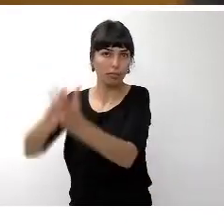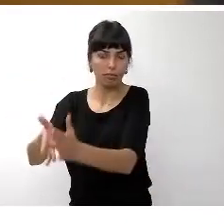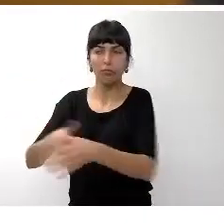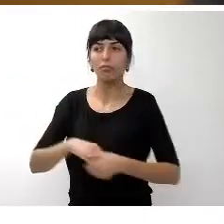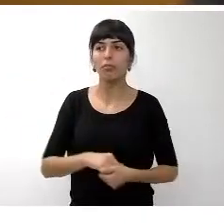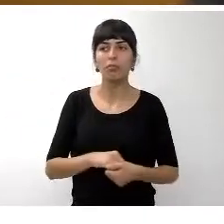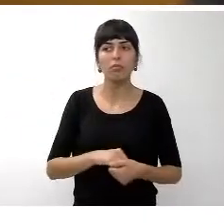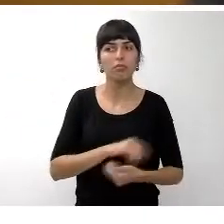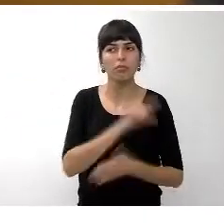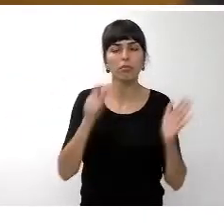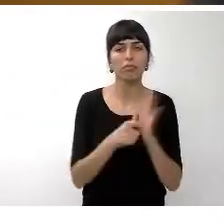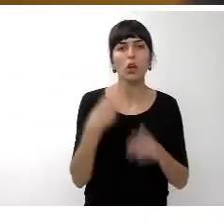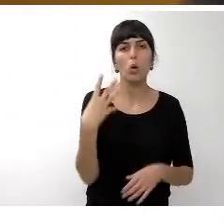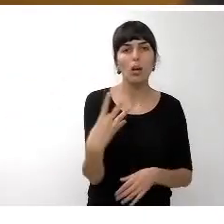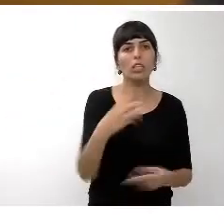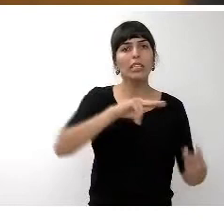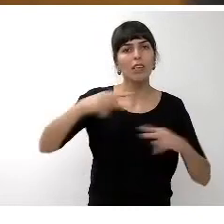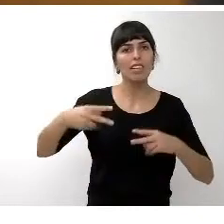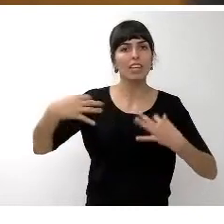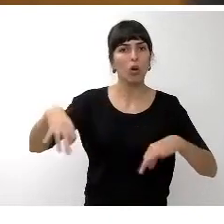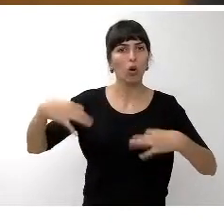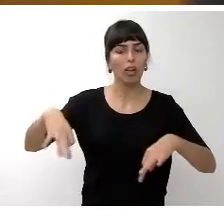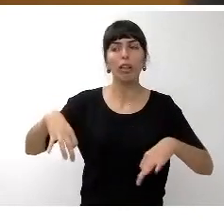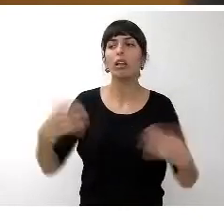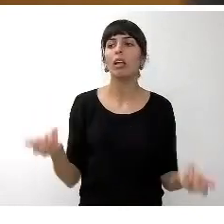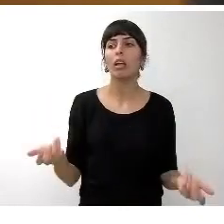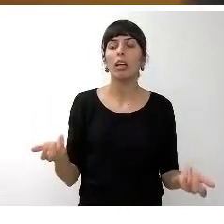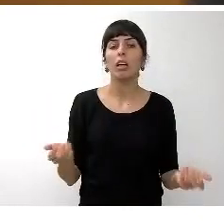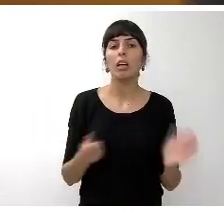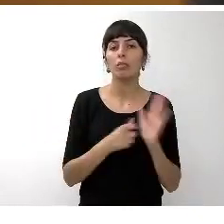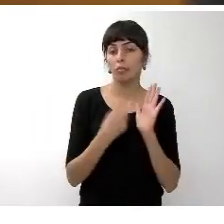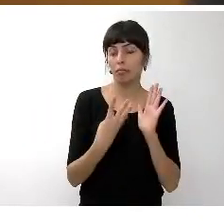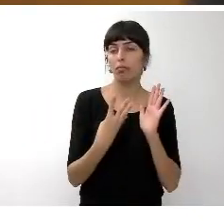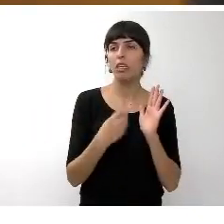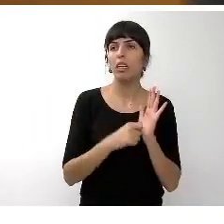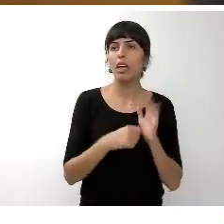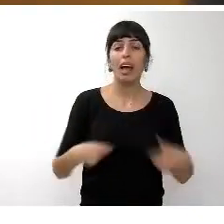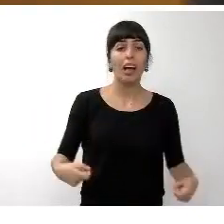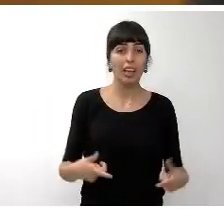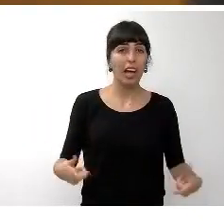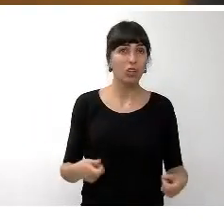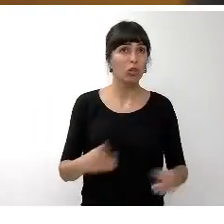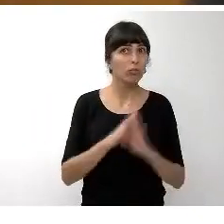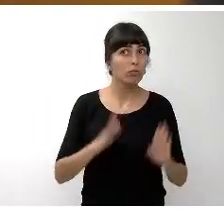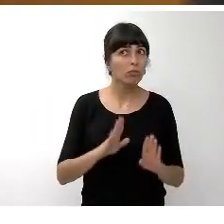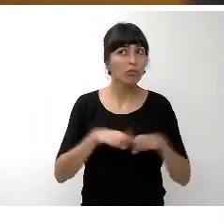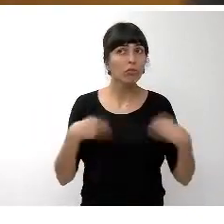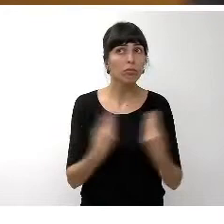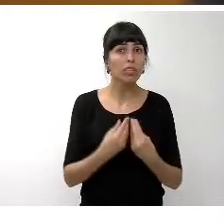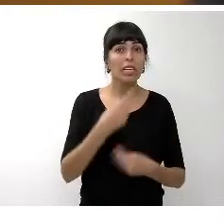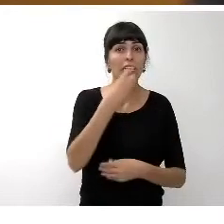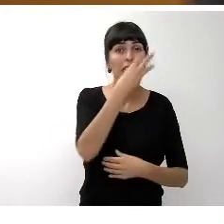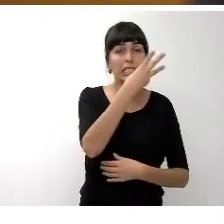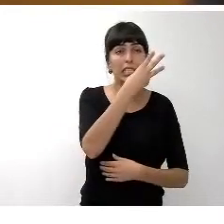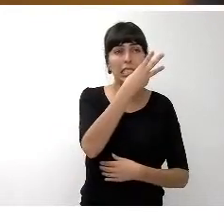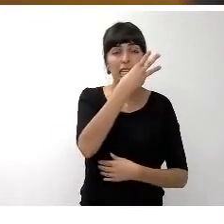capítulo 4 transferencias corrientes el gasto asciende a 313 casi